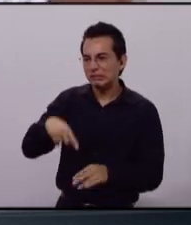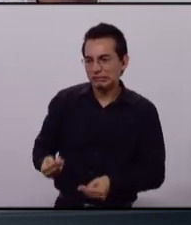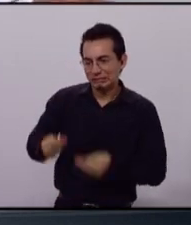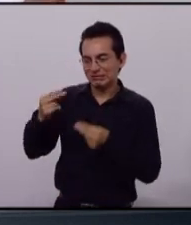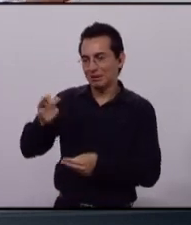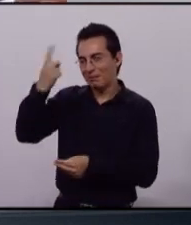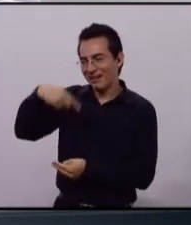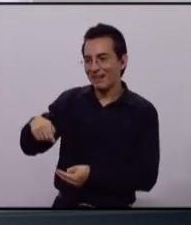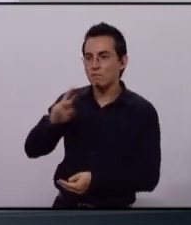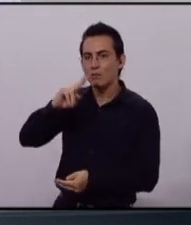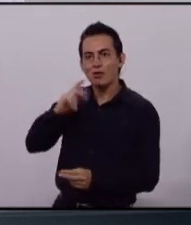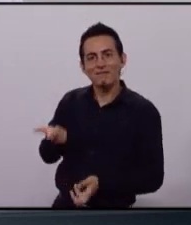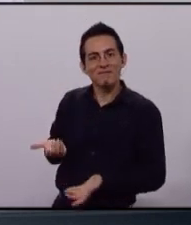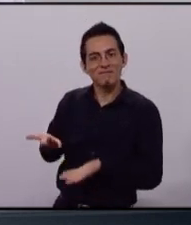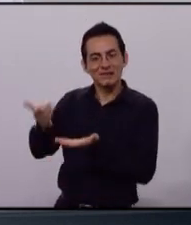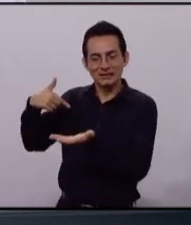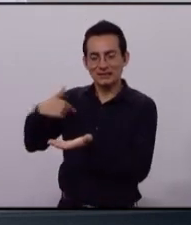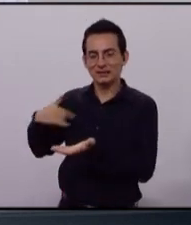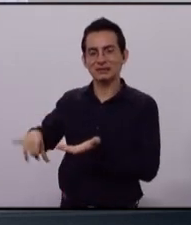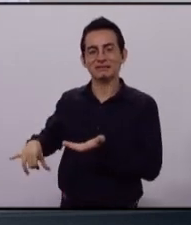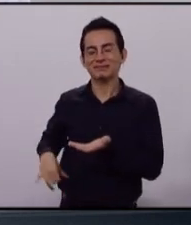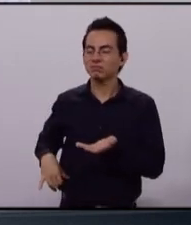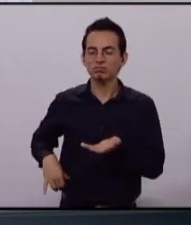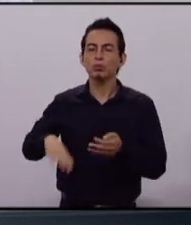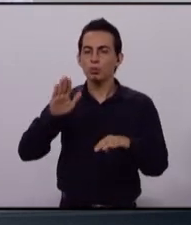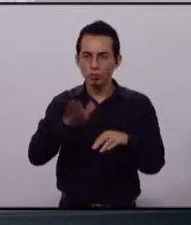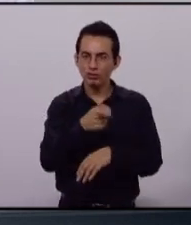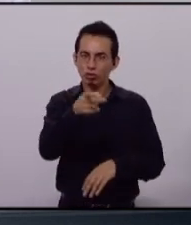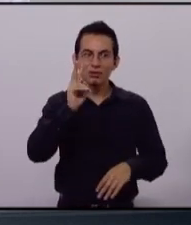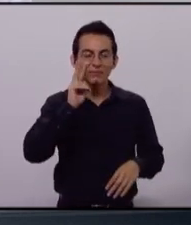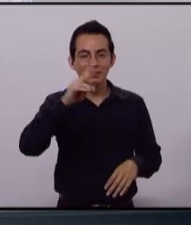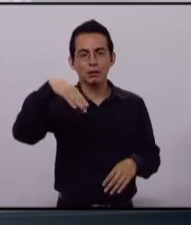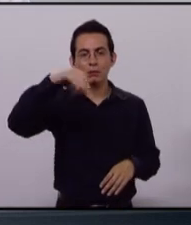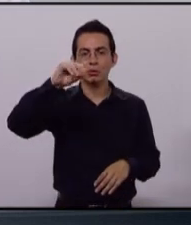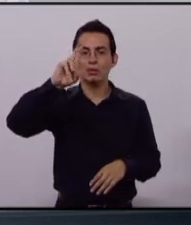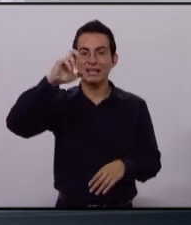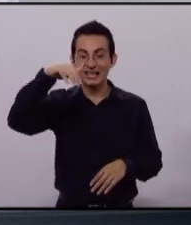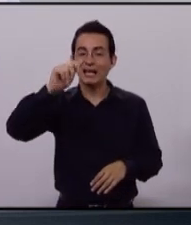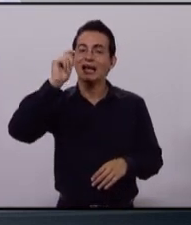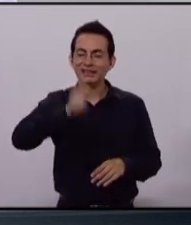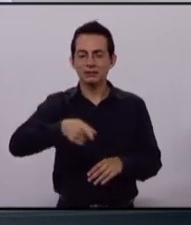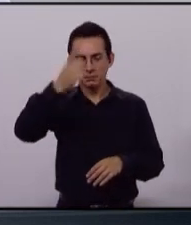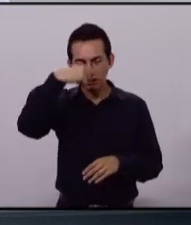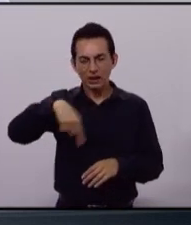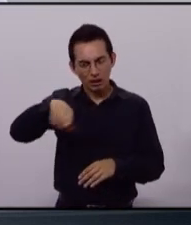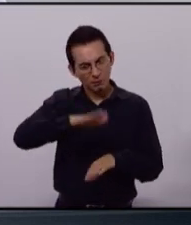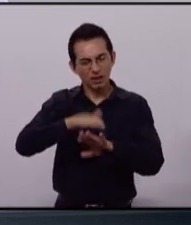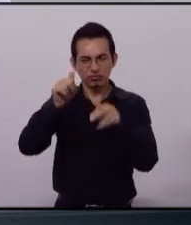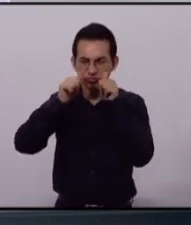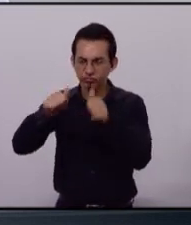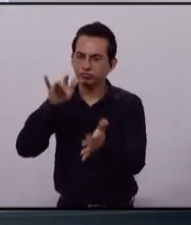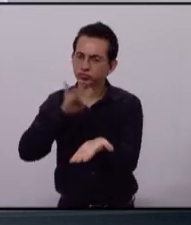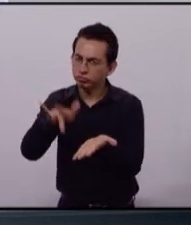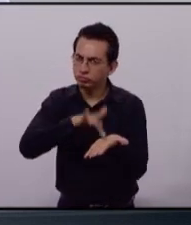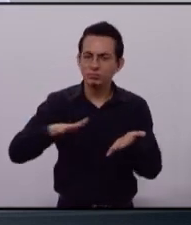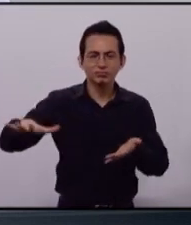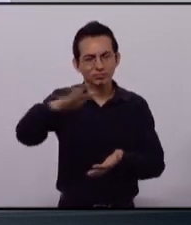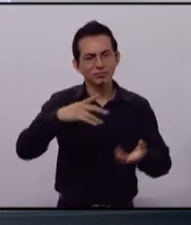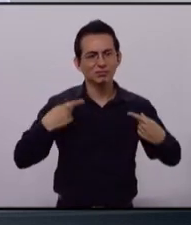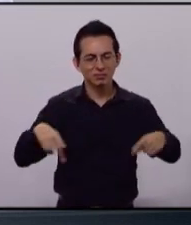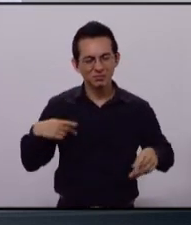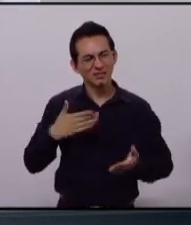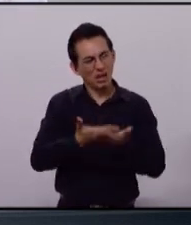Por otro lado, tenemos a Morena, la única opción de un gobierno del pueblo y para el pueblo. Ya es tiempo de tener un gobierno